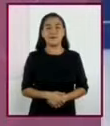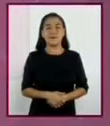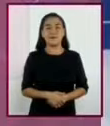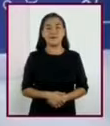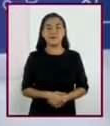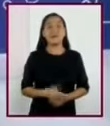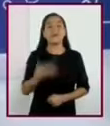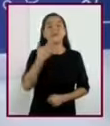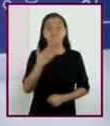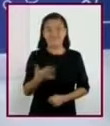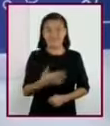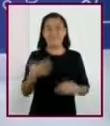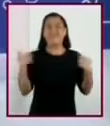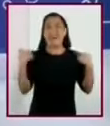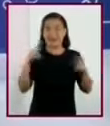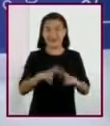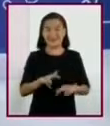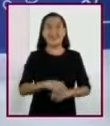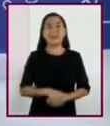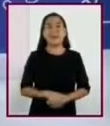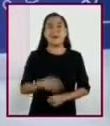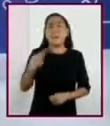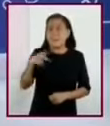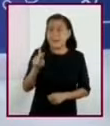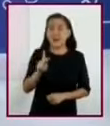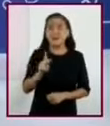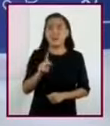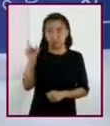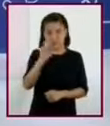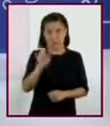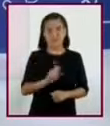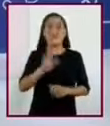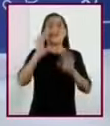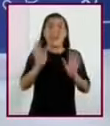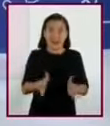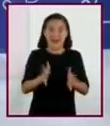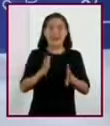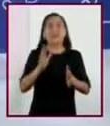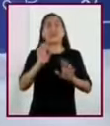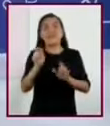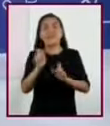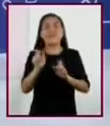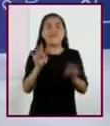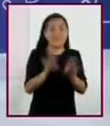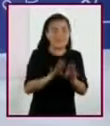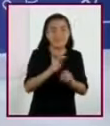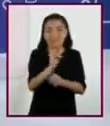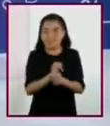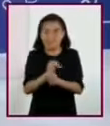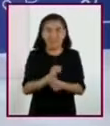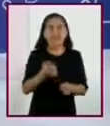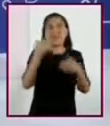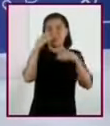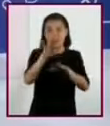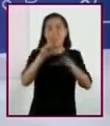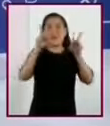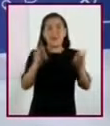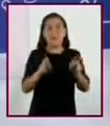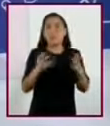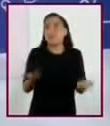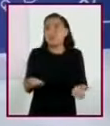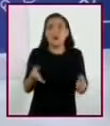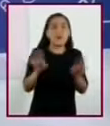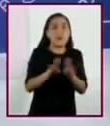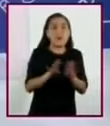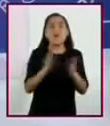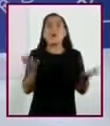Muy bien, maestra Cristina, pero una vez que hemos repasado lo que sabemos sobre el tema, ¿qué haremos para